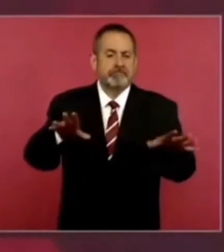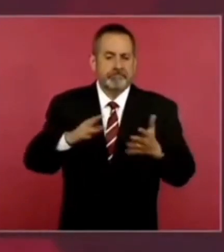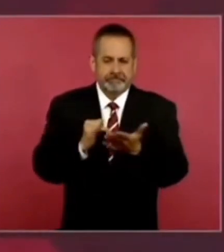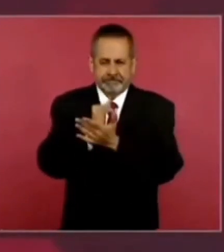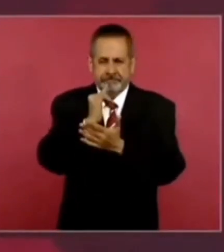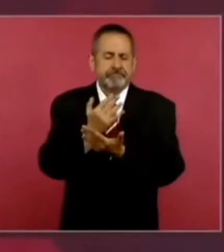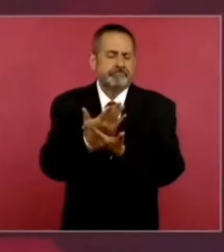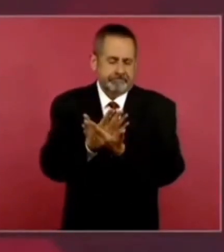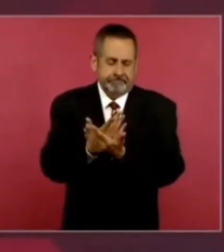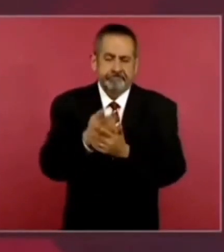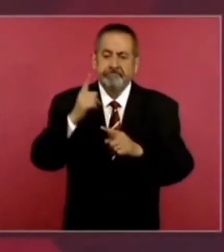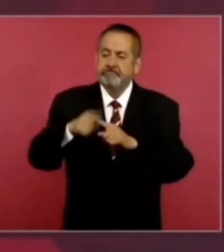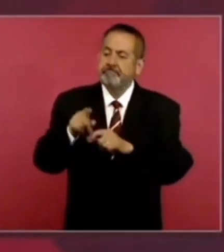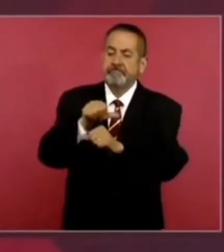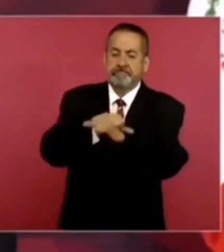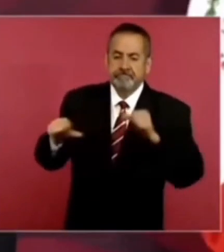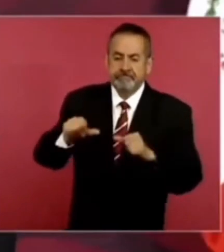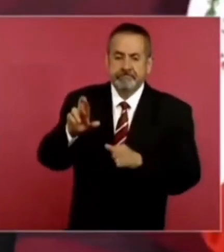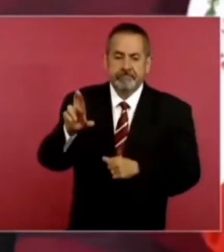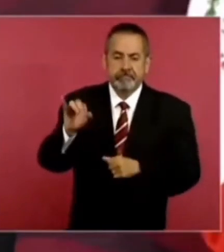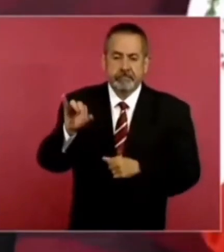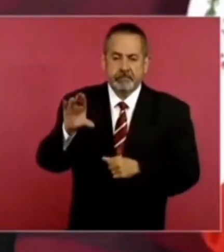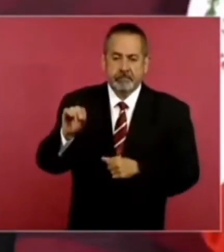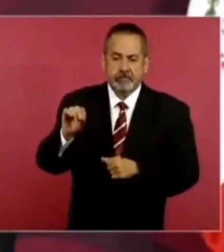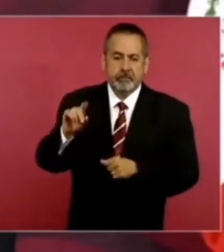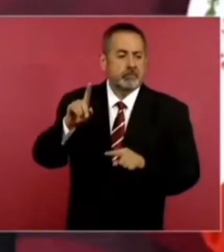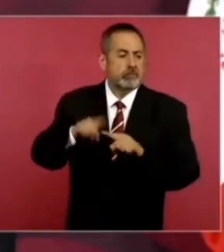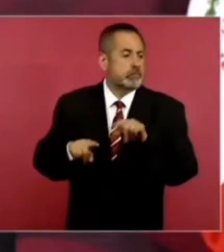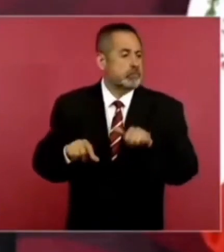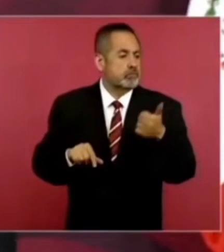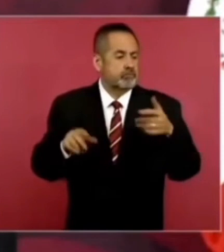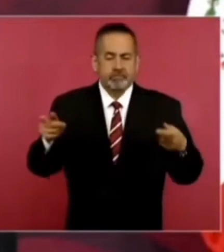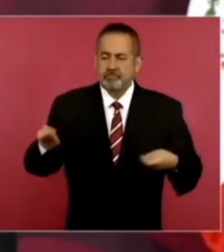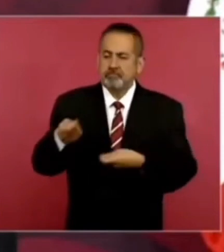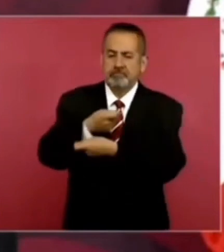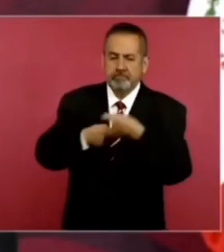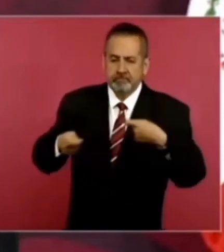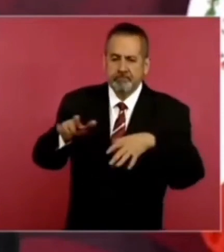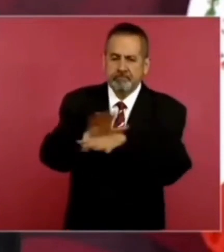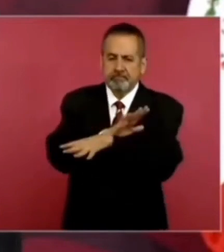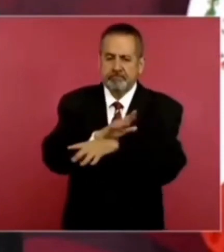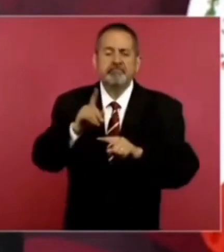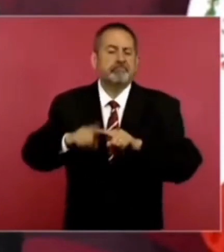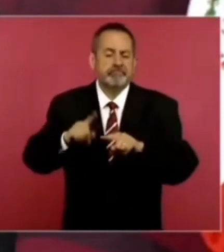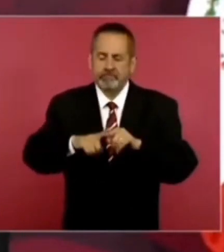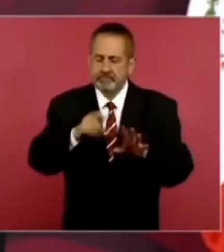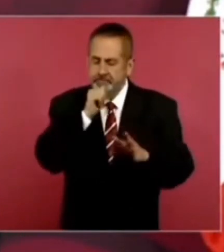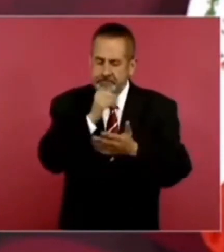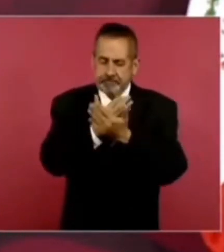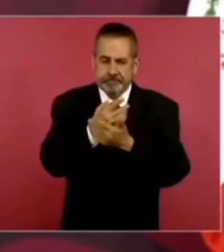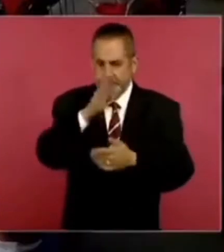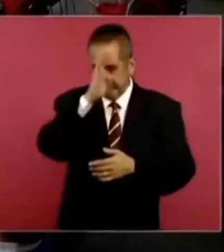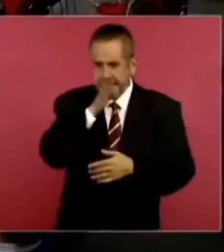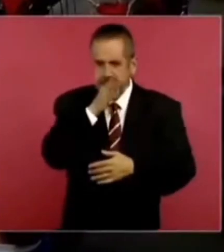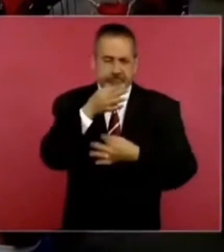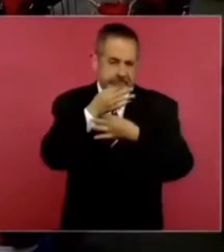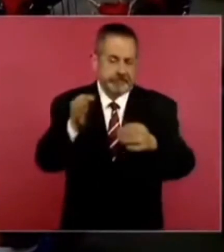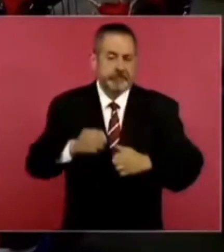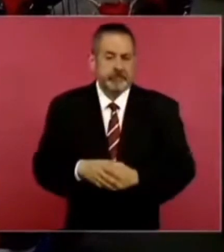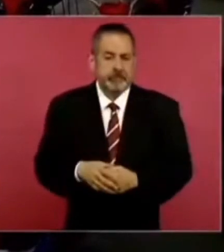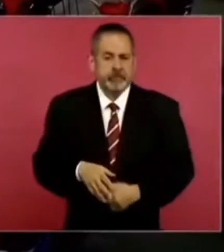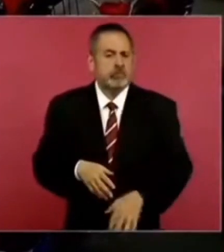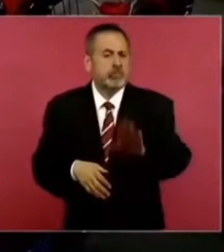decidir quién va a sustituir a Rocío. ¿Y así como los demás